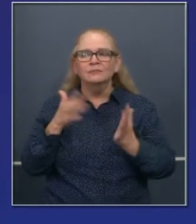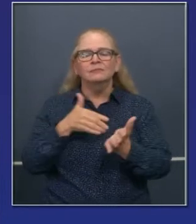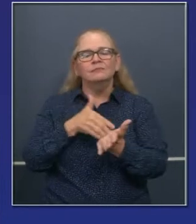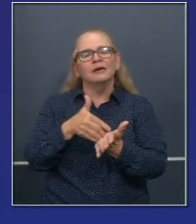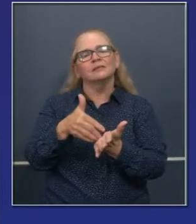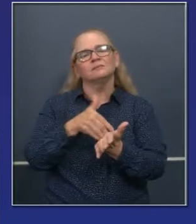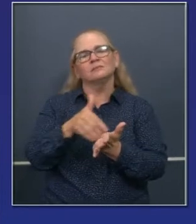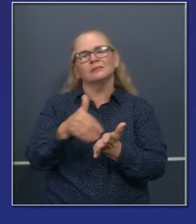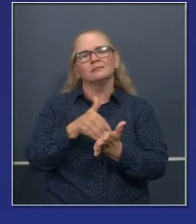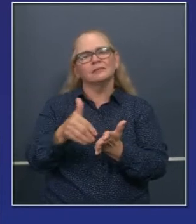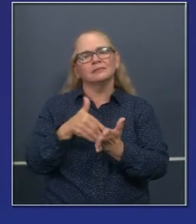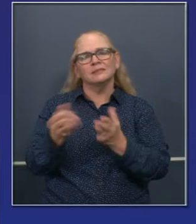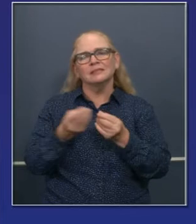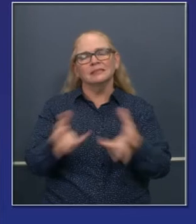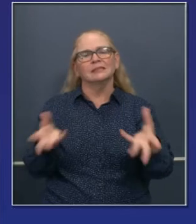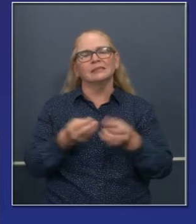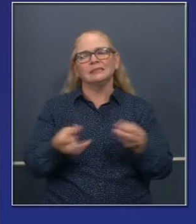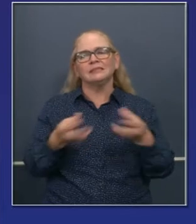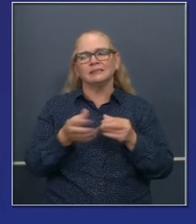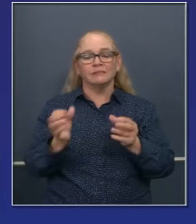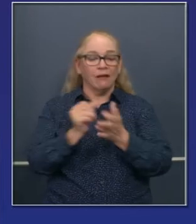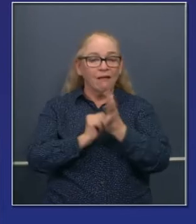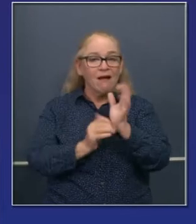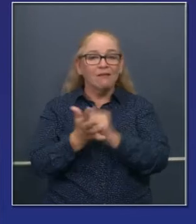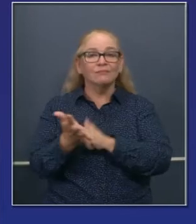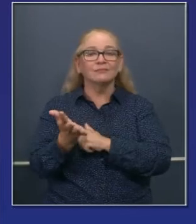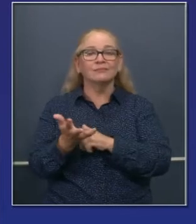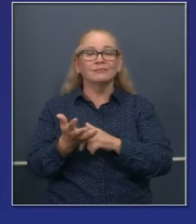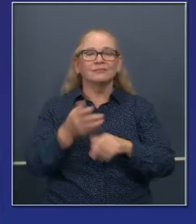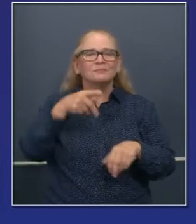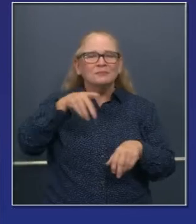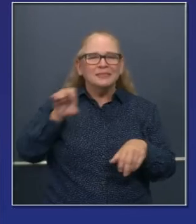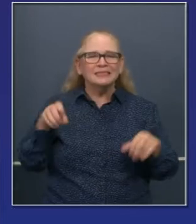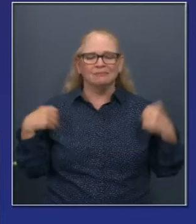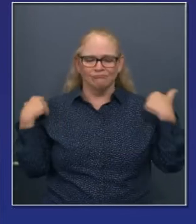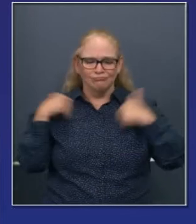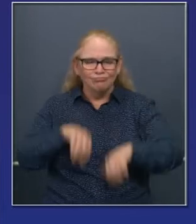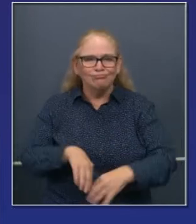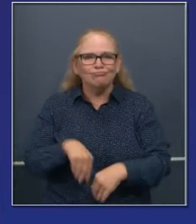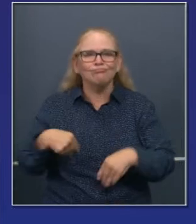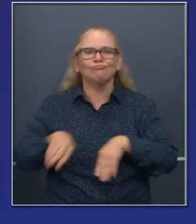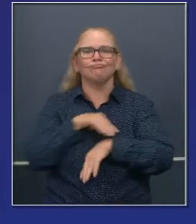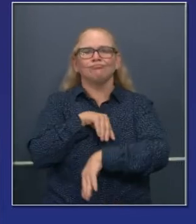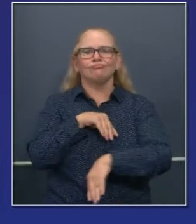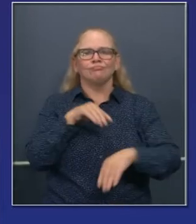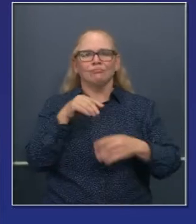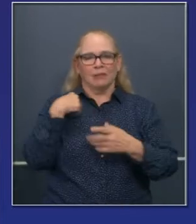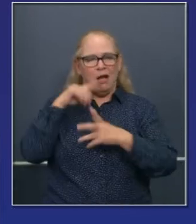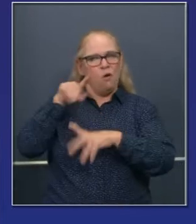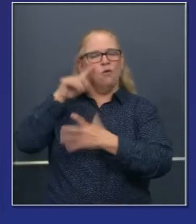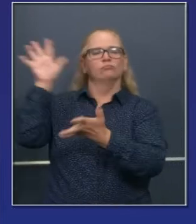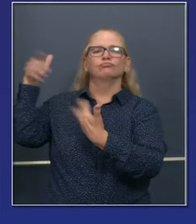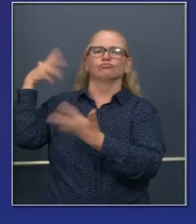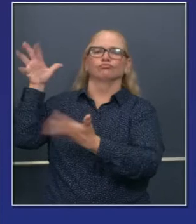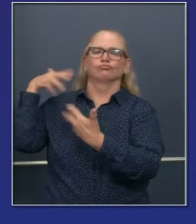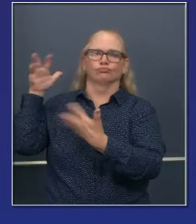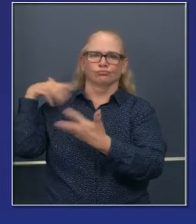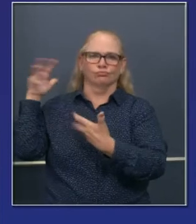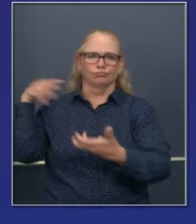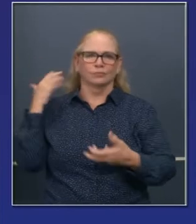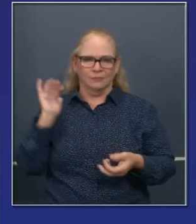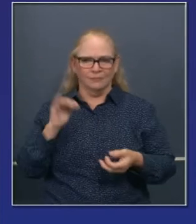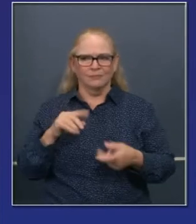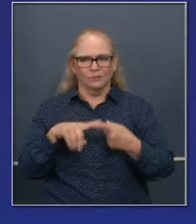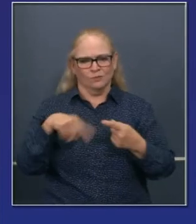equipo de protección individual. Las batas, los guantes, todo eso ha sido enviado a los trabajadores esenciales porque hemos podido